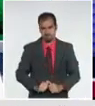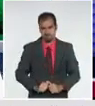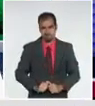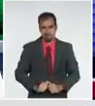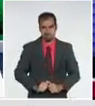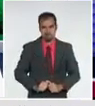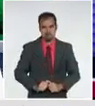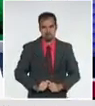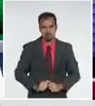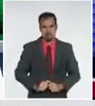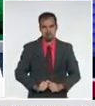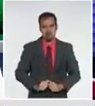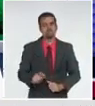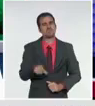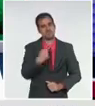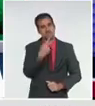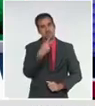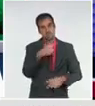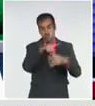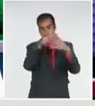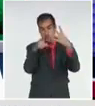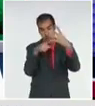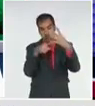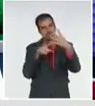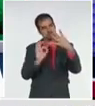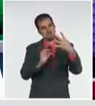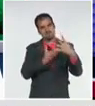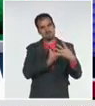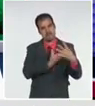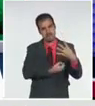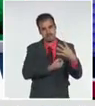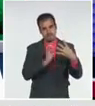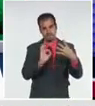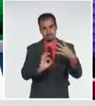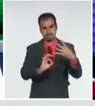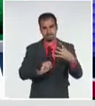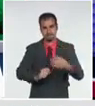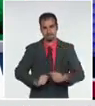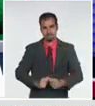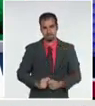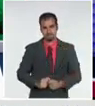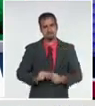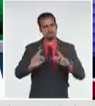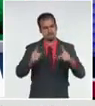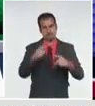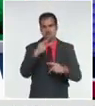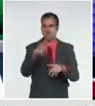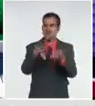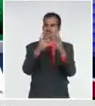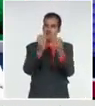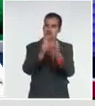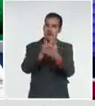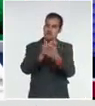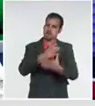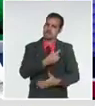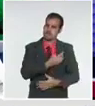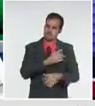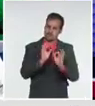Lamentamos mucho estos cuatro fallecimientos y reiteramos nuestras condolencias a familiares y amistades.